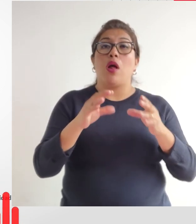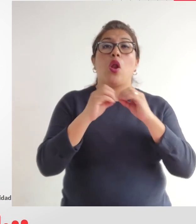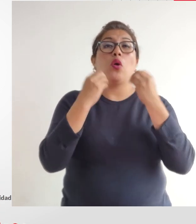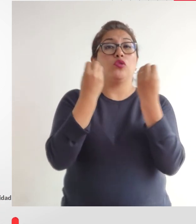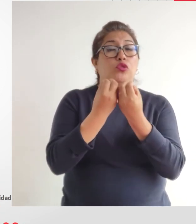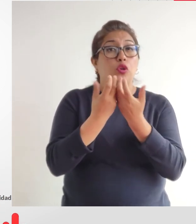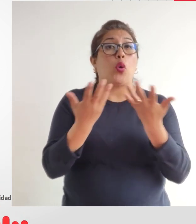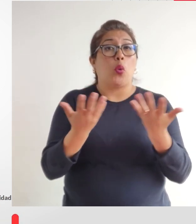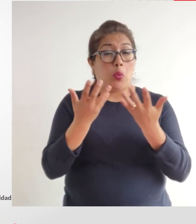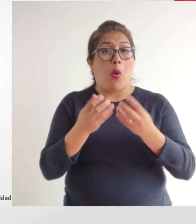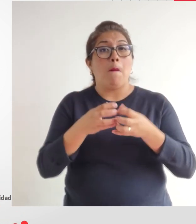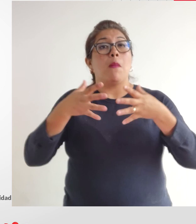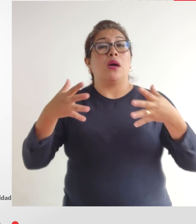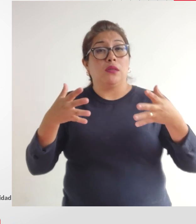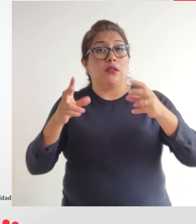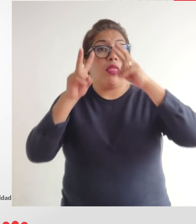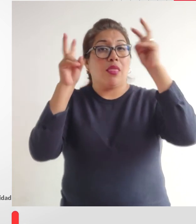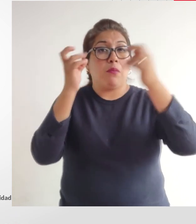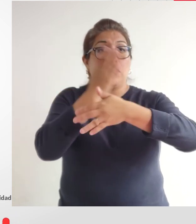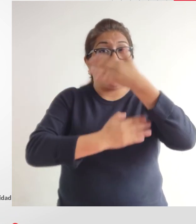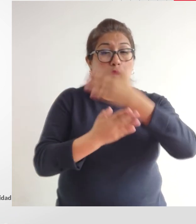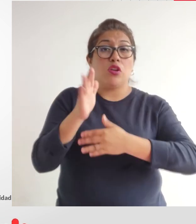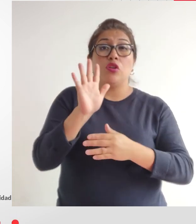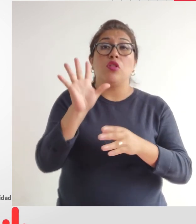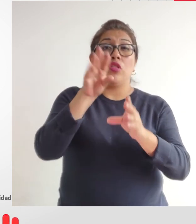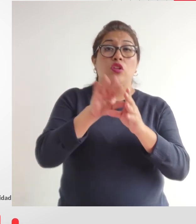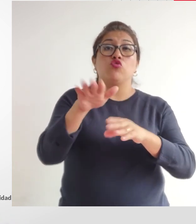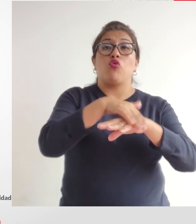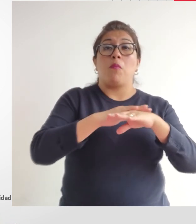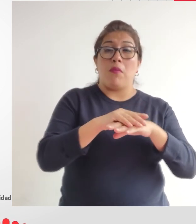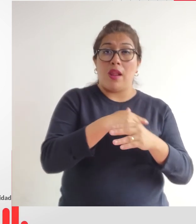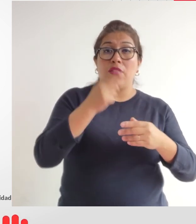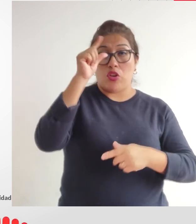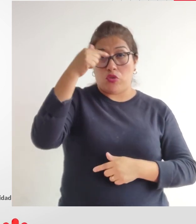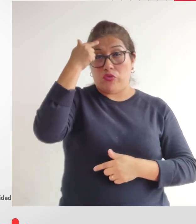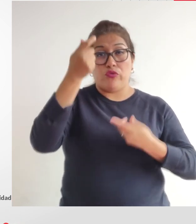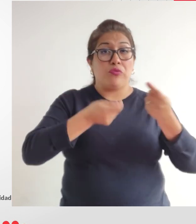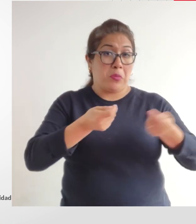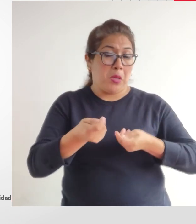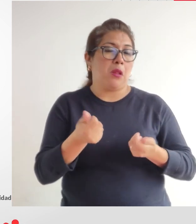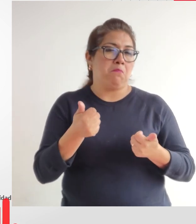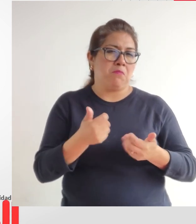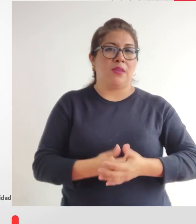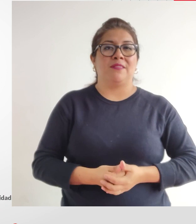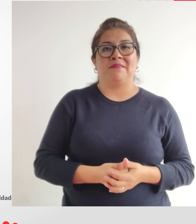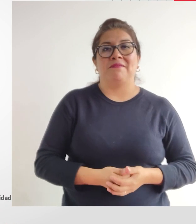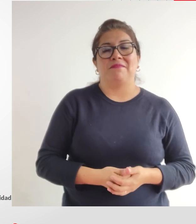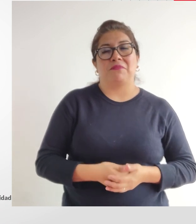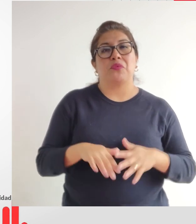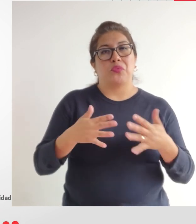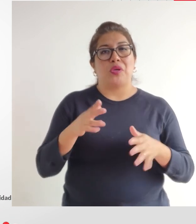la temática de la discapacidad en sus planes de gobierno efectivamente presidente hay muchas cosas que podemos ir